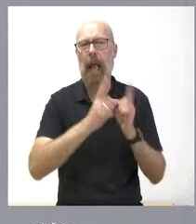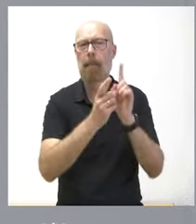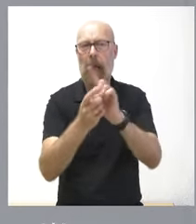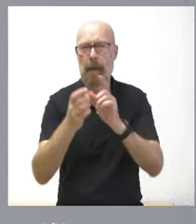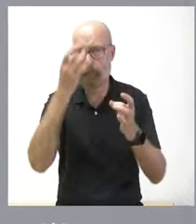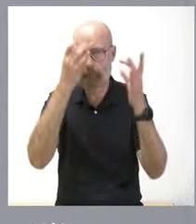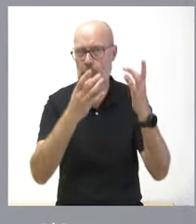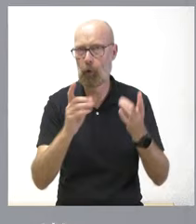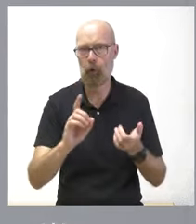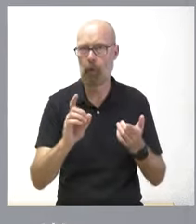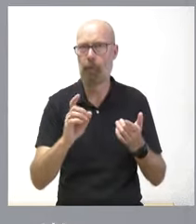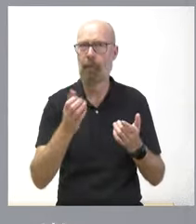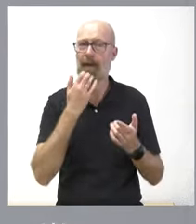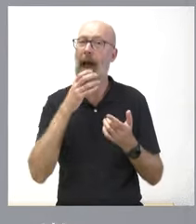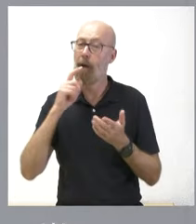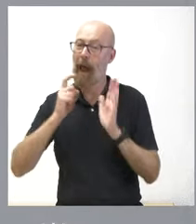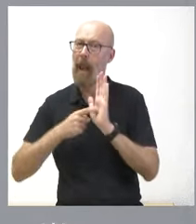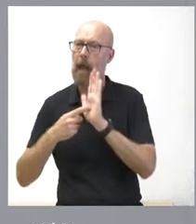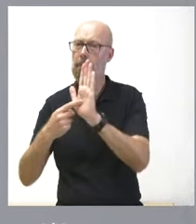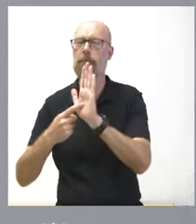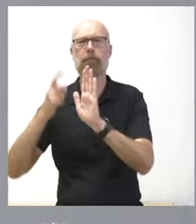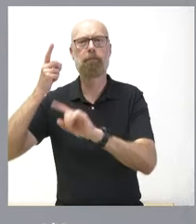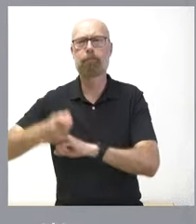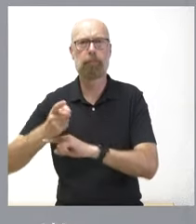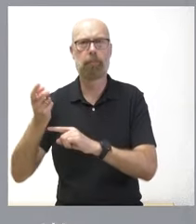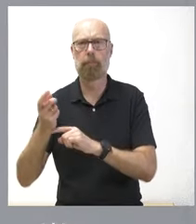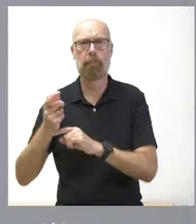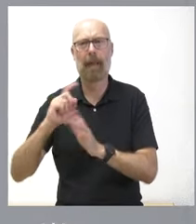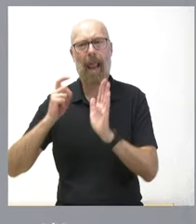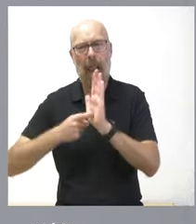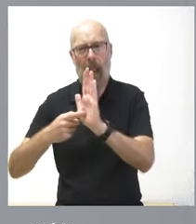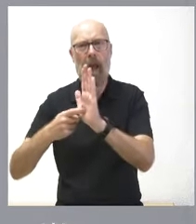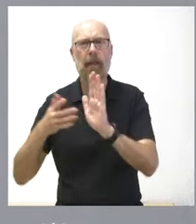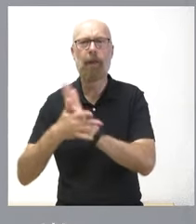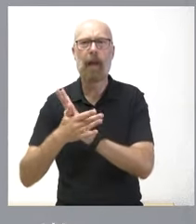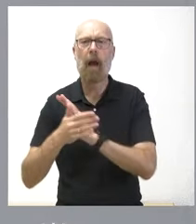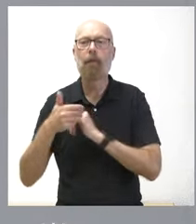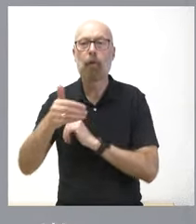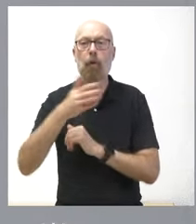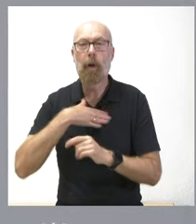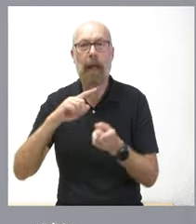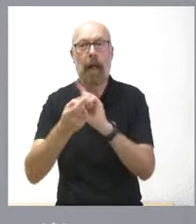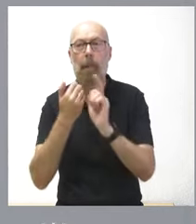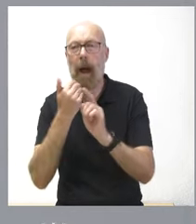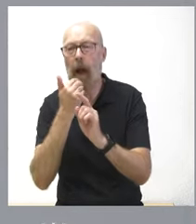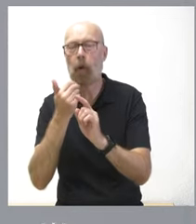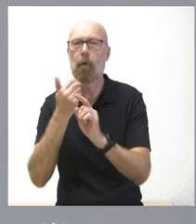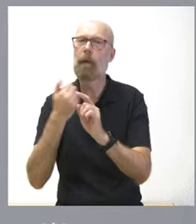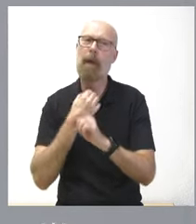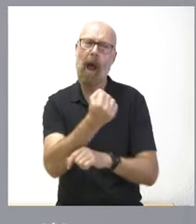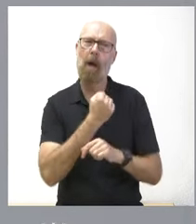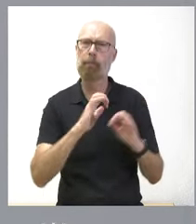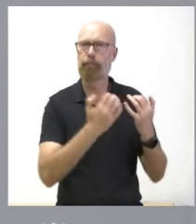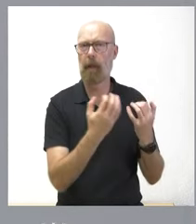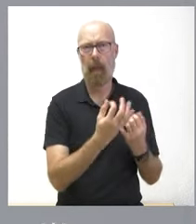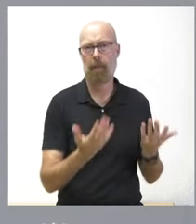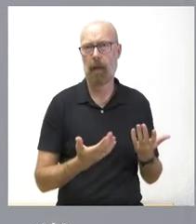cambiar estas cosas habría que cambiar la ley y habría que contar con un apoyo parlamentario que no siempre todos los gobiernos tienen. Ahora que hemos oído al presidente del gobierno que se quiere gobernar